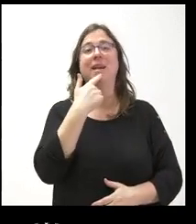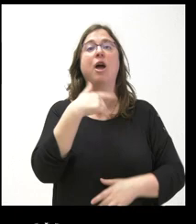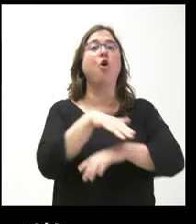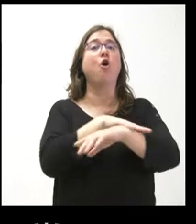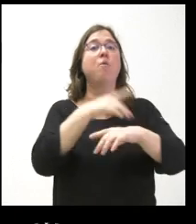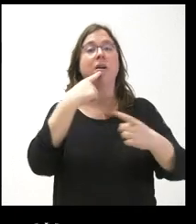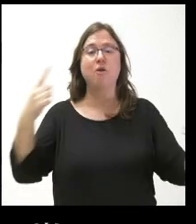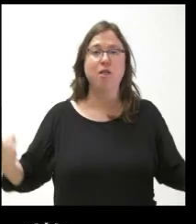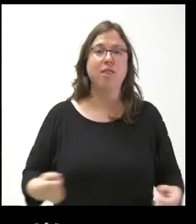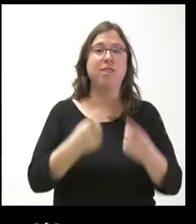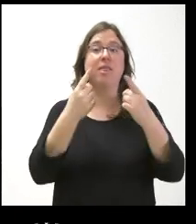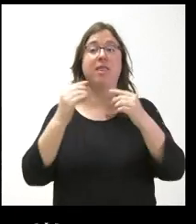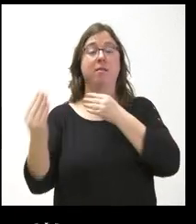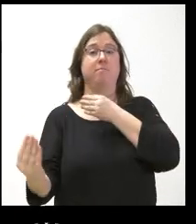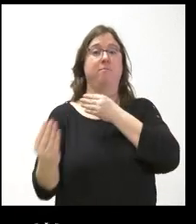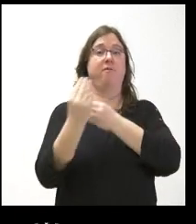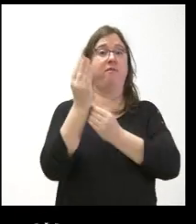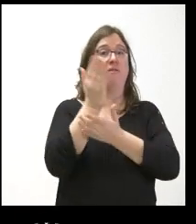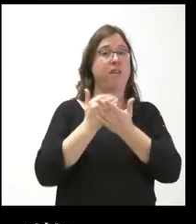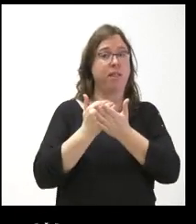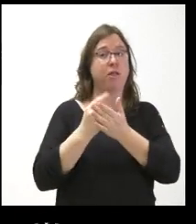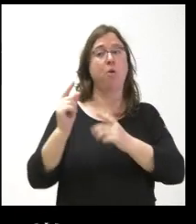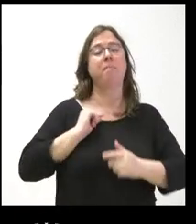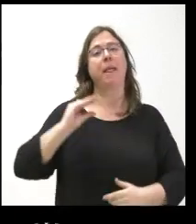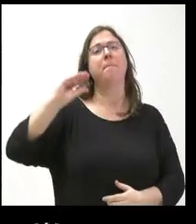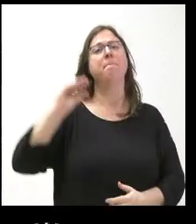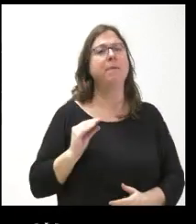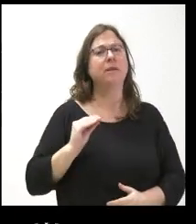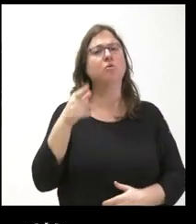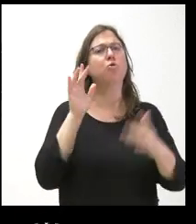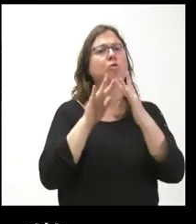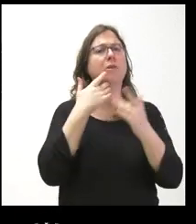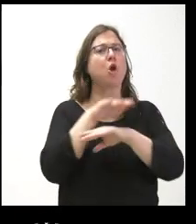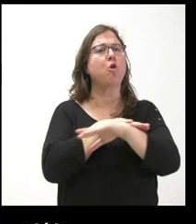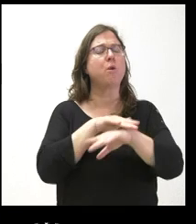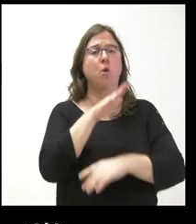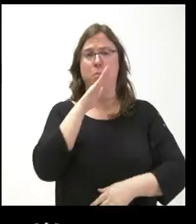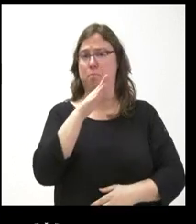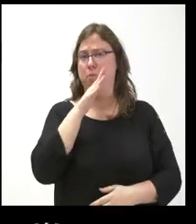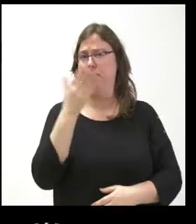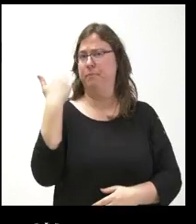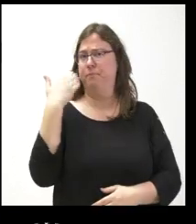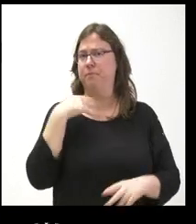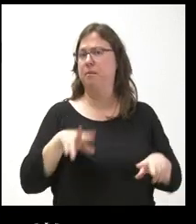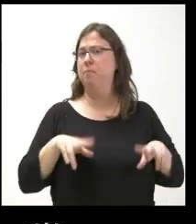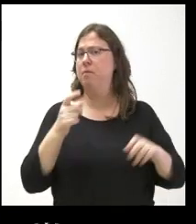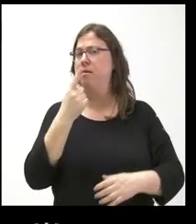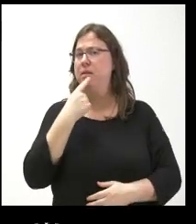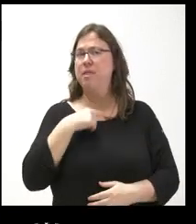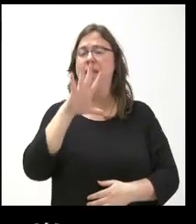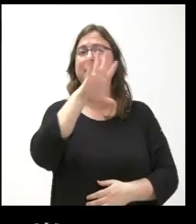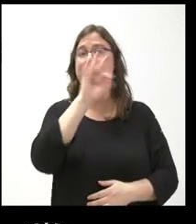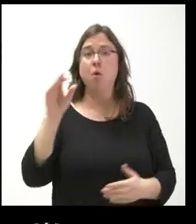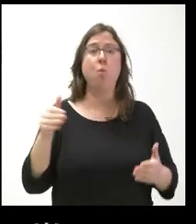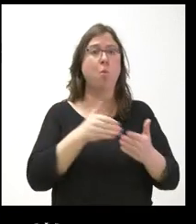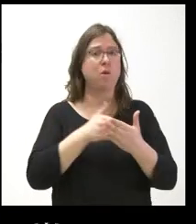del modo de financiación. No sé si se han puesto en contacto con el Gobierno, qué explicaciones les han dado, porque en un primer momento creo que nos dijo que eran 50 millones,